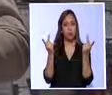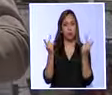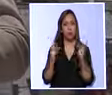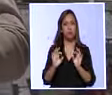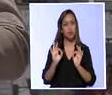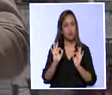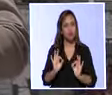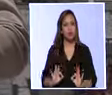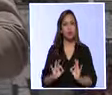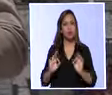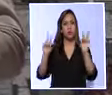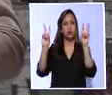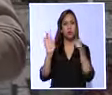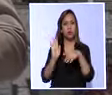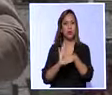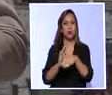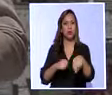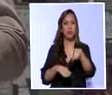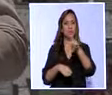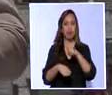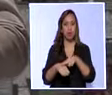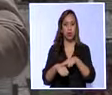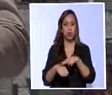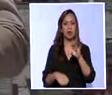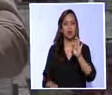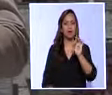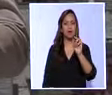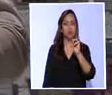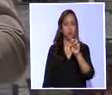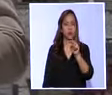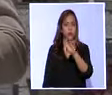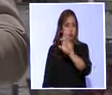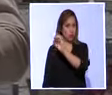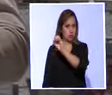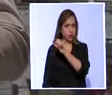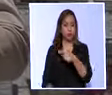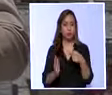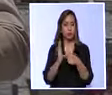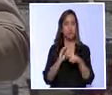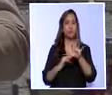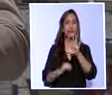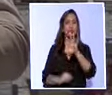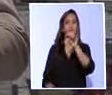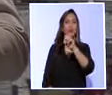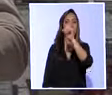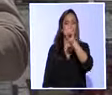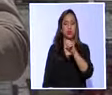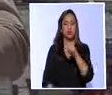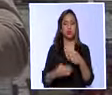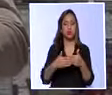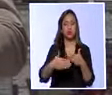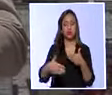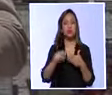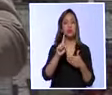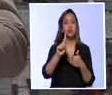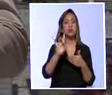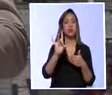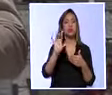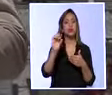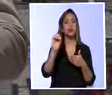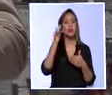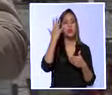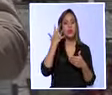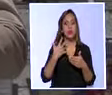Puntualmente con el extinto Banco Nacional de Fomento, se aceptó que le interese a del 5% a un plazo de 180 días